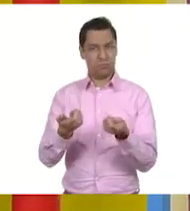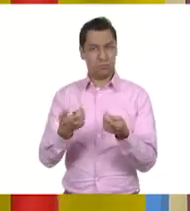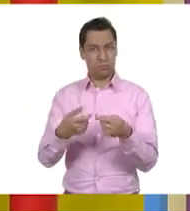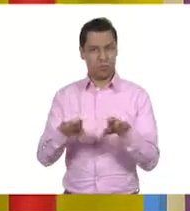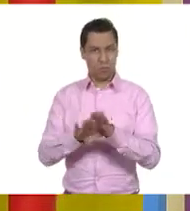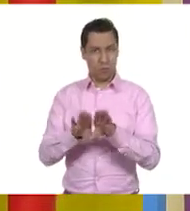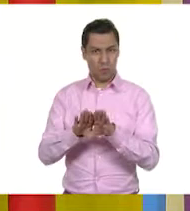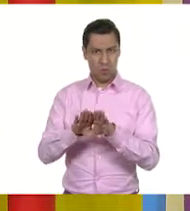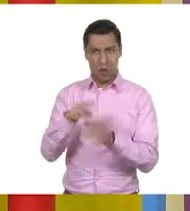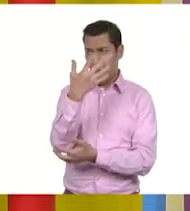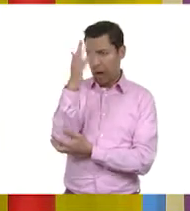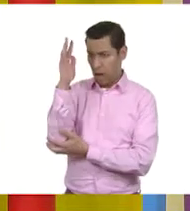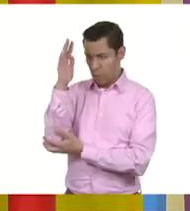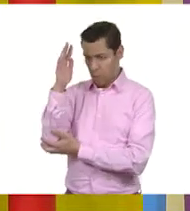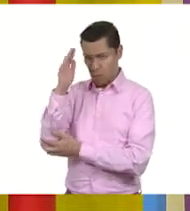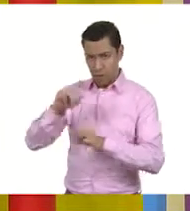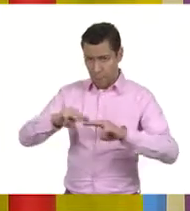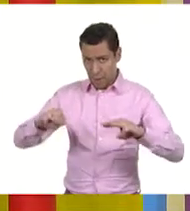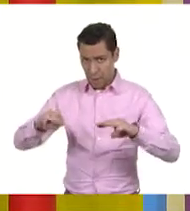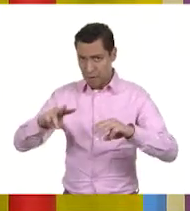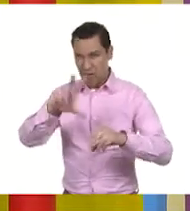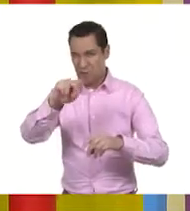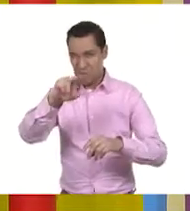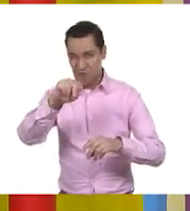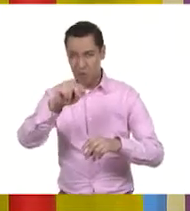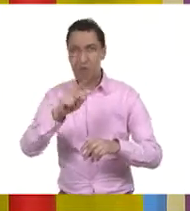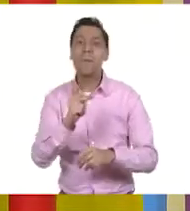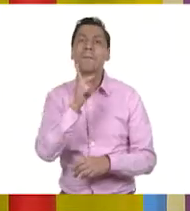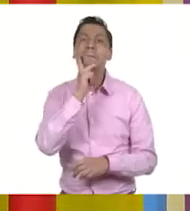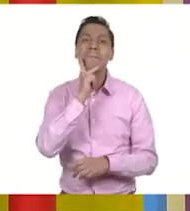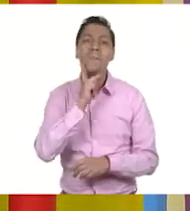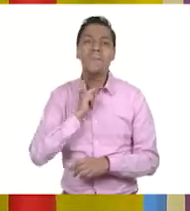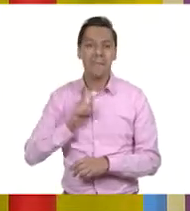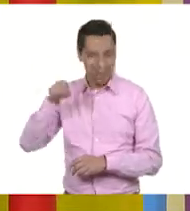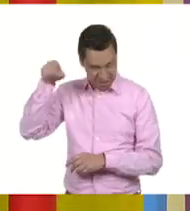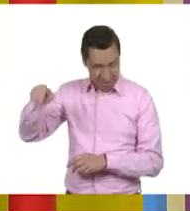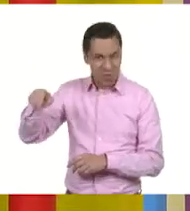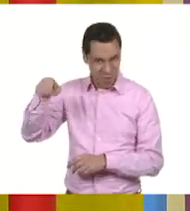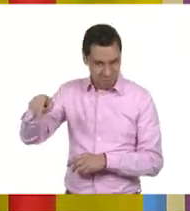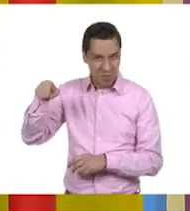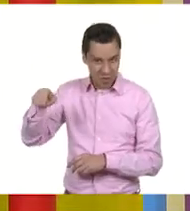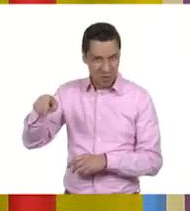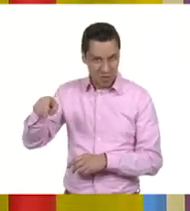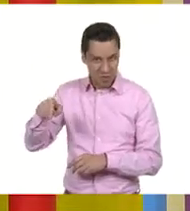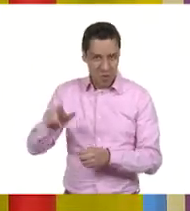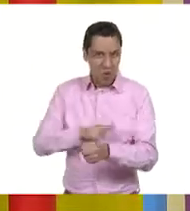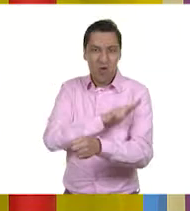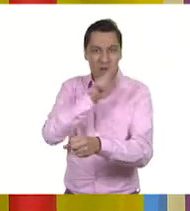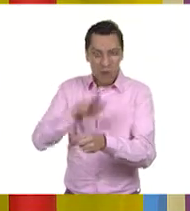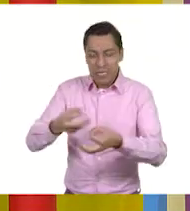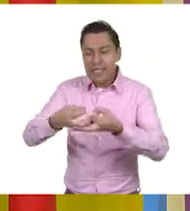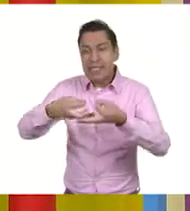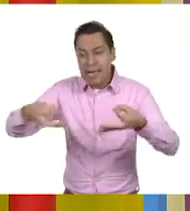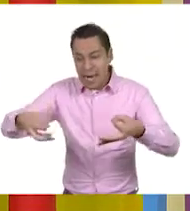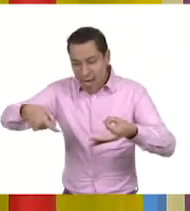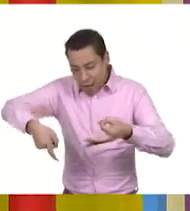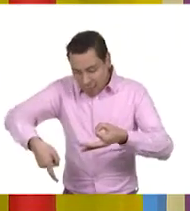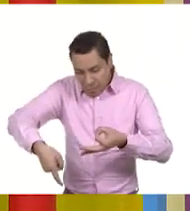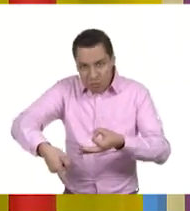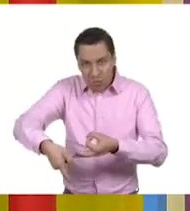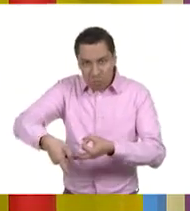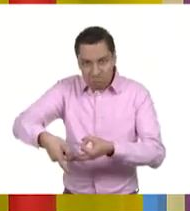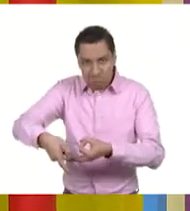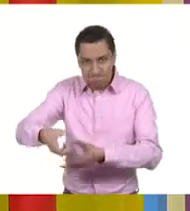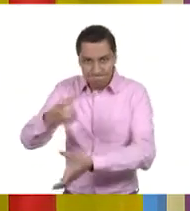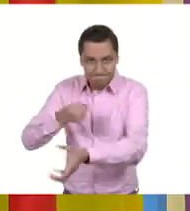no nos da como tal un plástico. Sí, ¿no? Son derivados del petróleo y el petróleo sí es un recurso natural. Cierto. Pero entonces ya, ¿viste? Que ya está